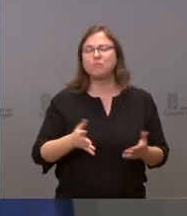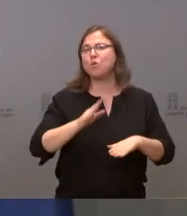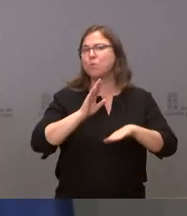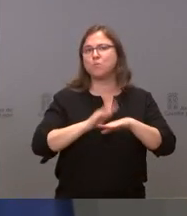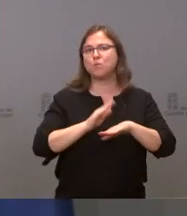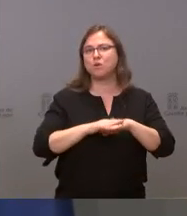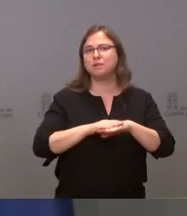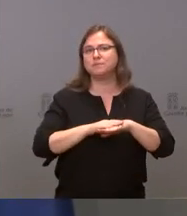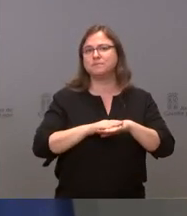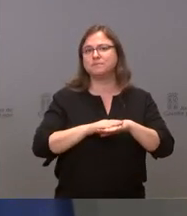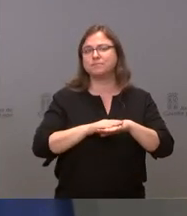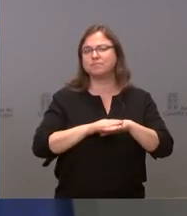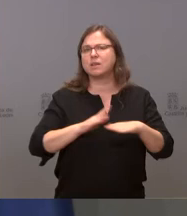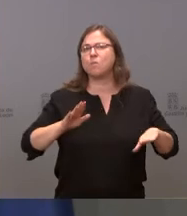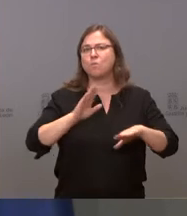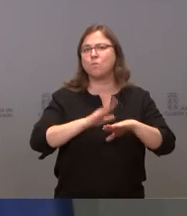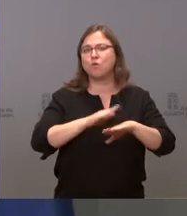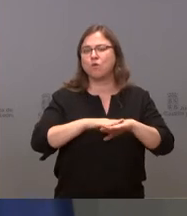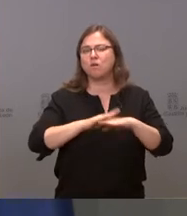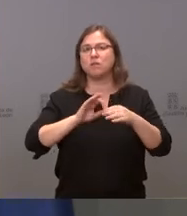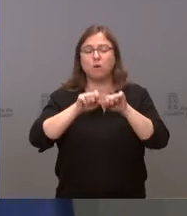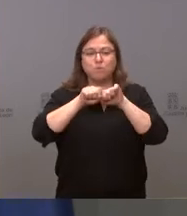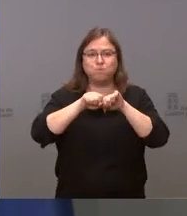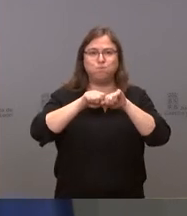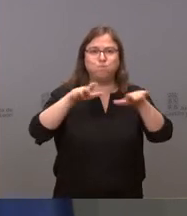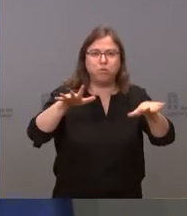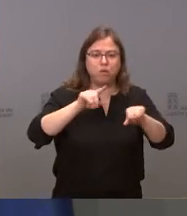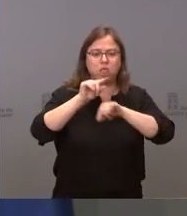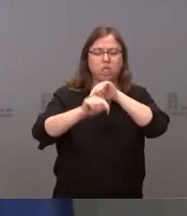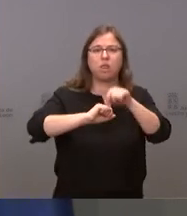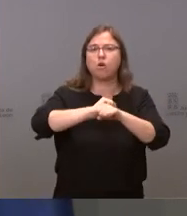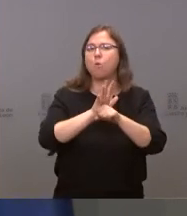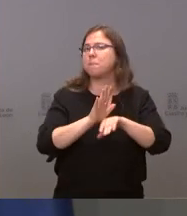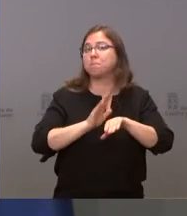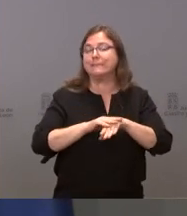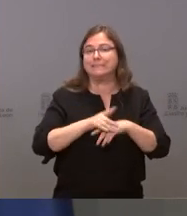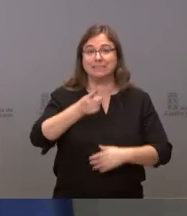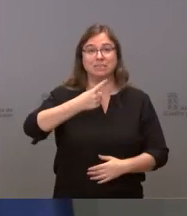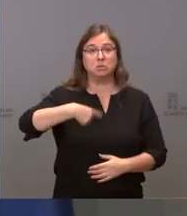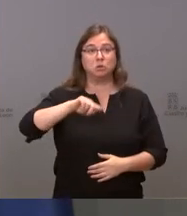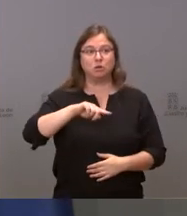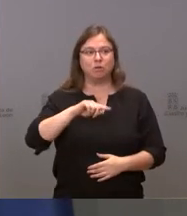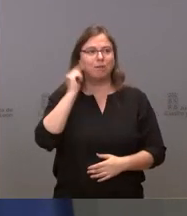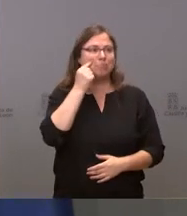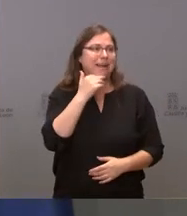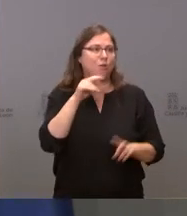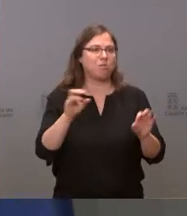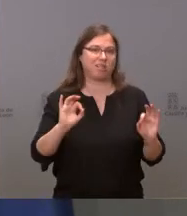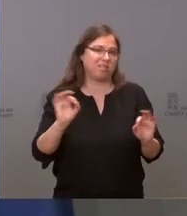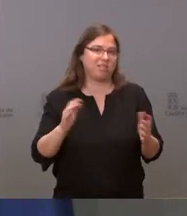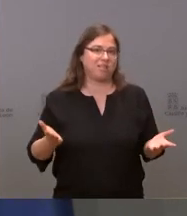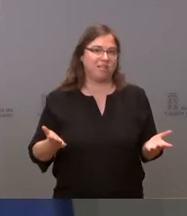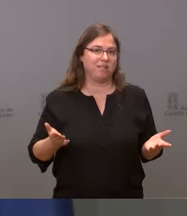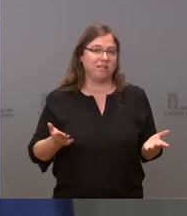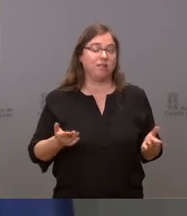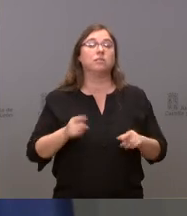que ver con la propagación del virus? Yo no hemos descubierto nada nuevo. ¿Qué